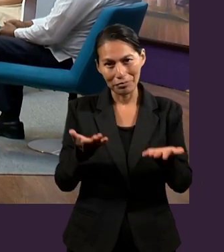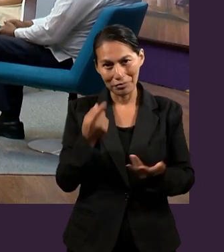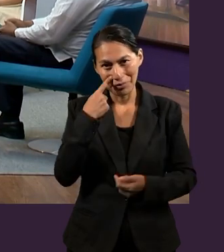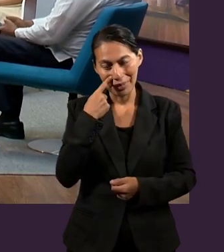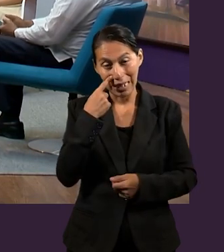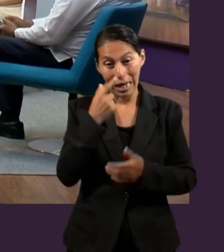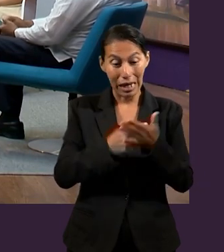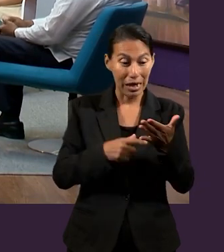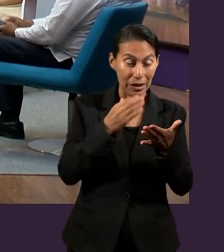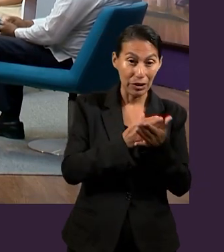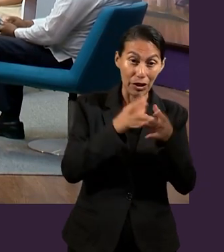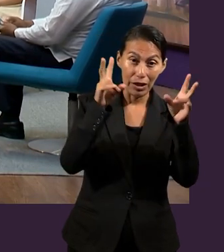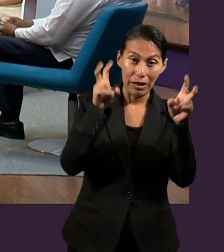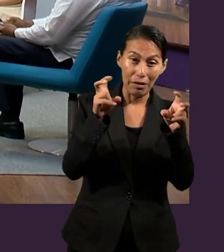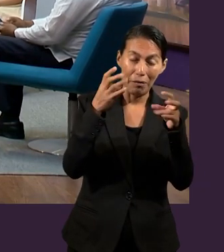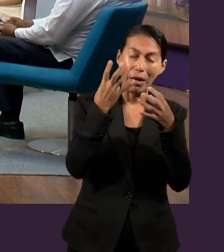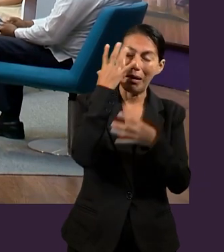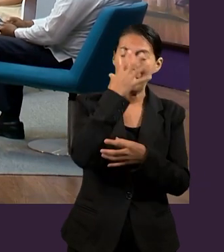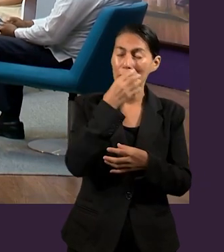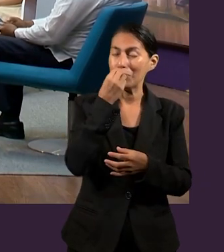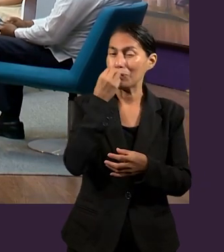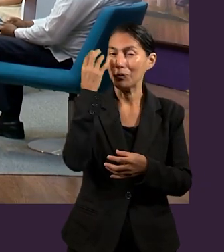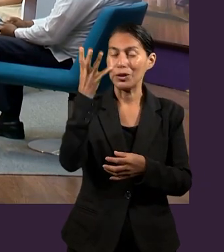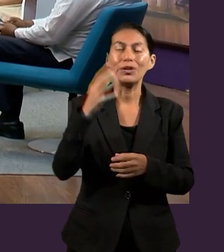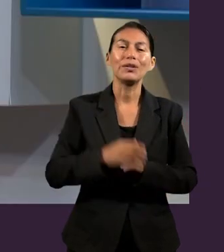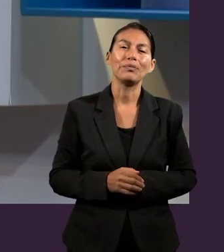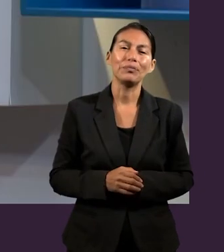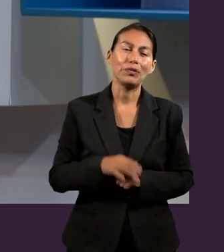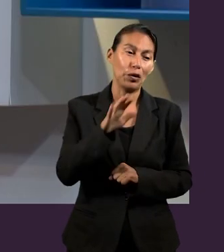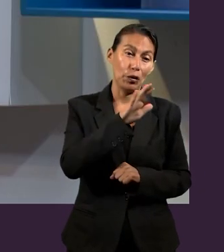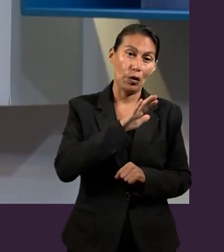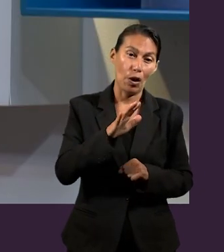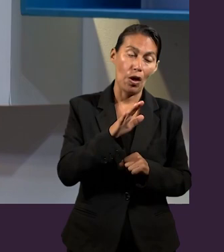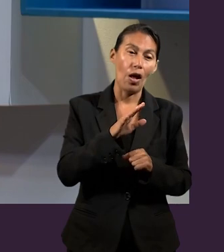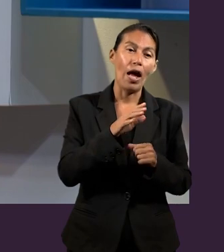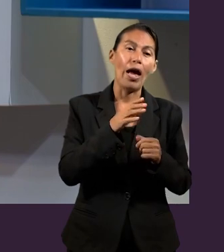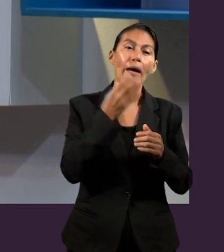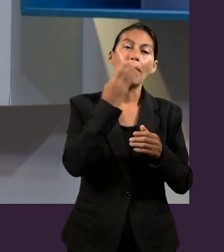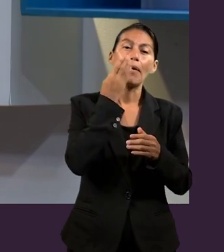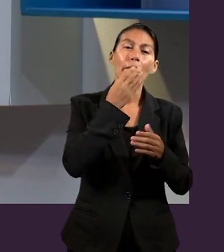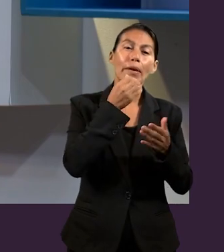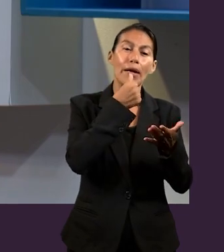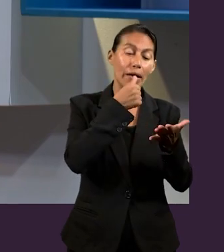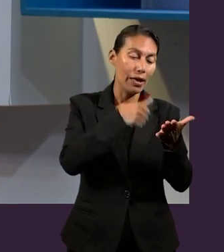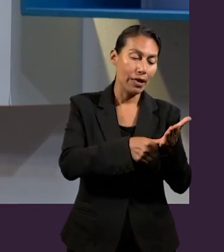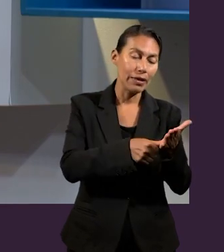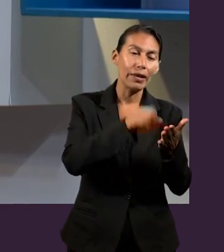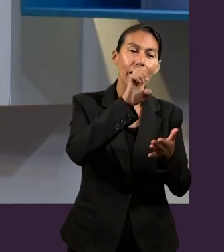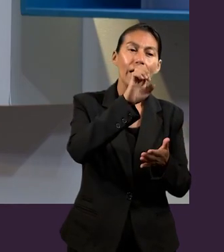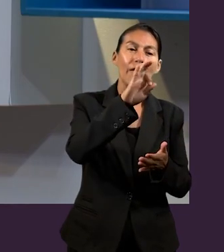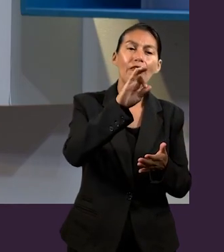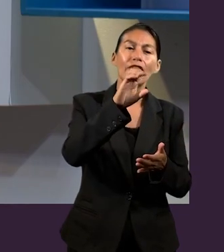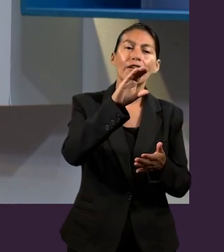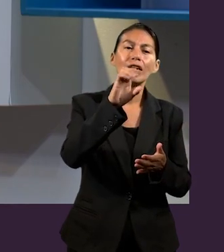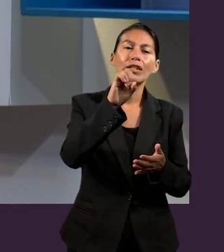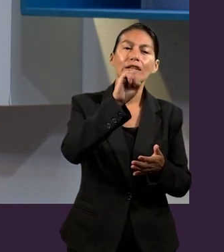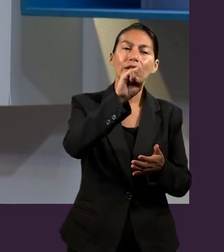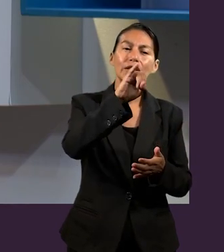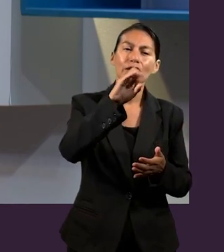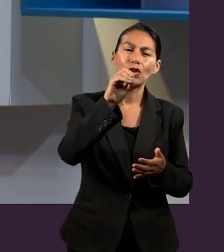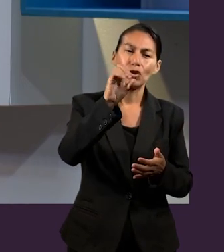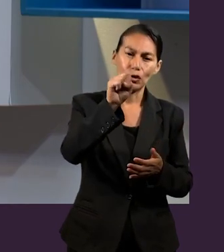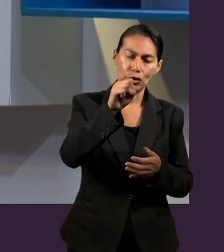lección trata un tema maravilloso basado en la epístola a los Efesios.